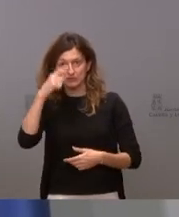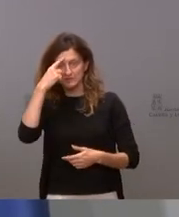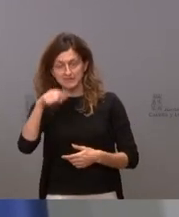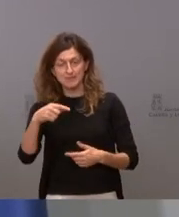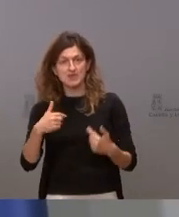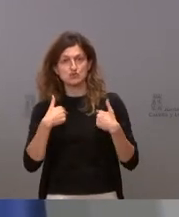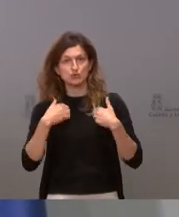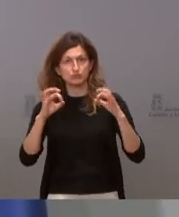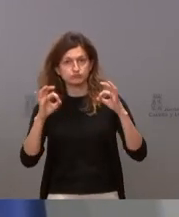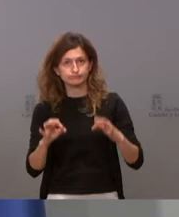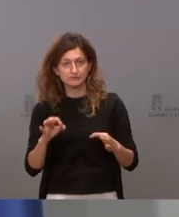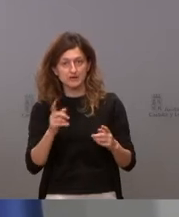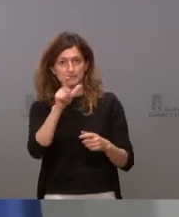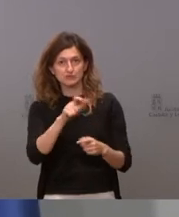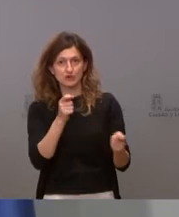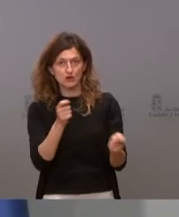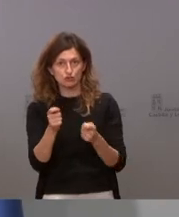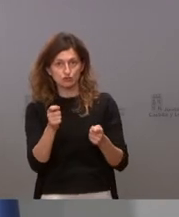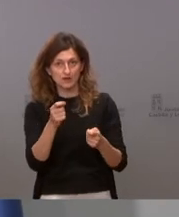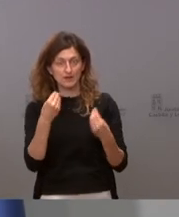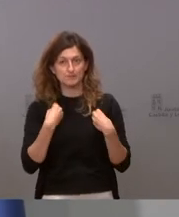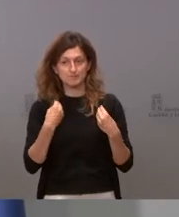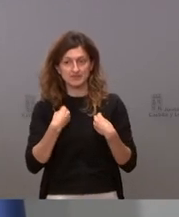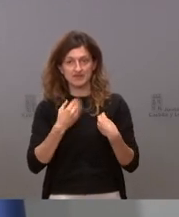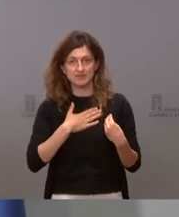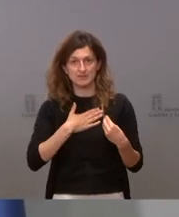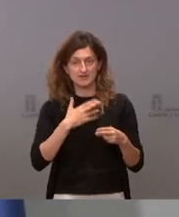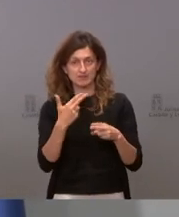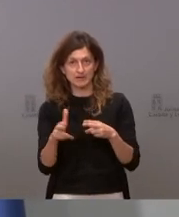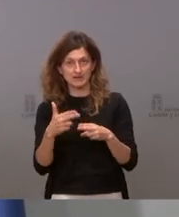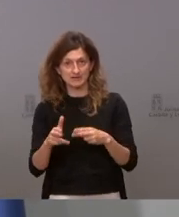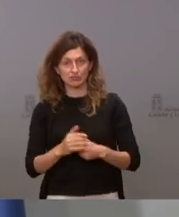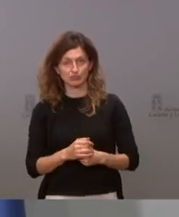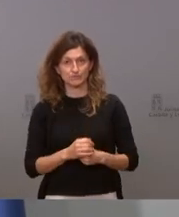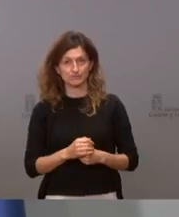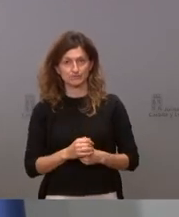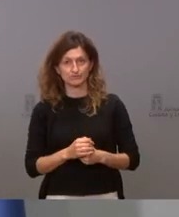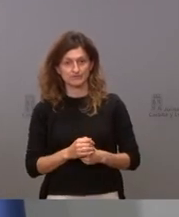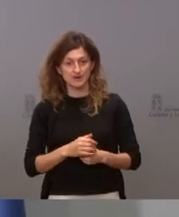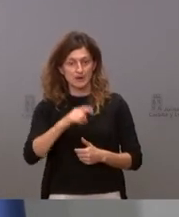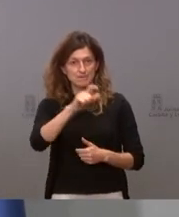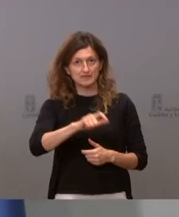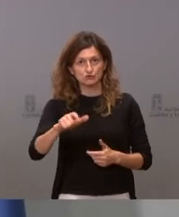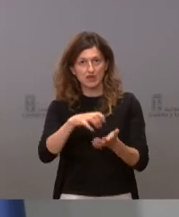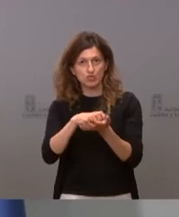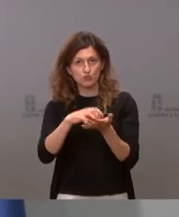la persona que controla la vida orgánica de mi partido. Yo creo que eso, no hay casi nadie que tenga duda, ¿verdad?, de que